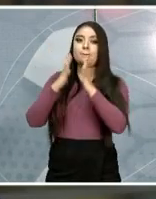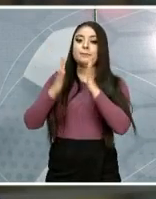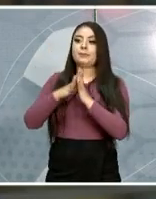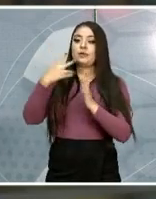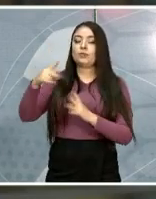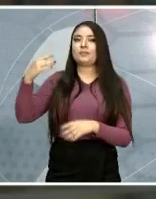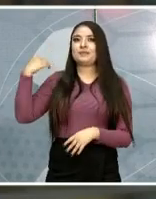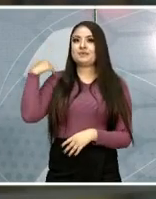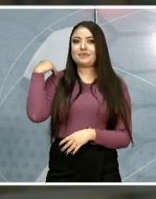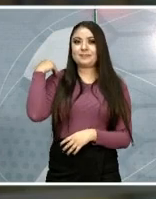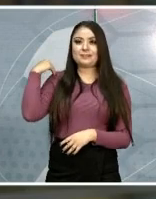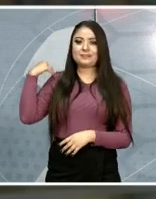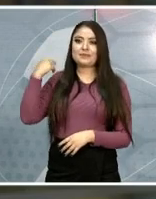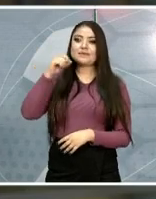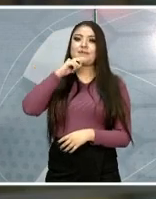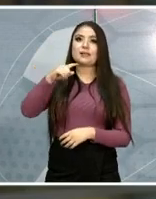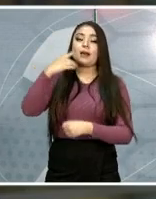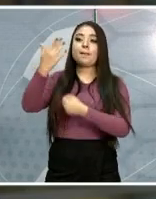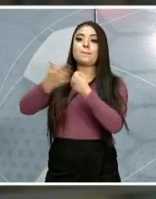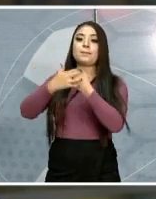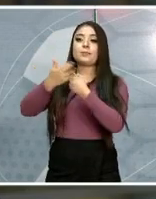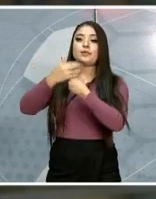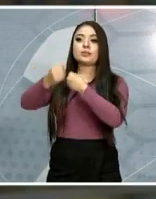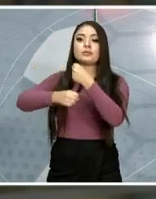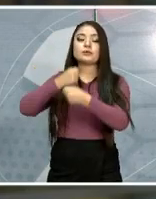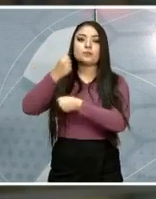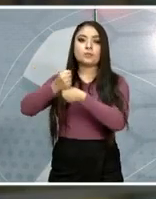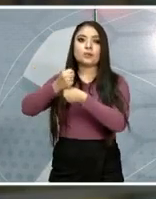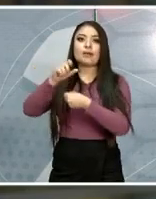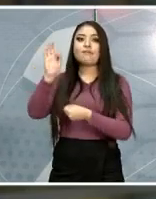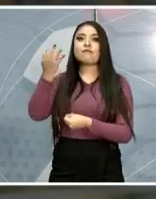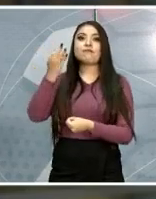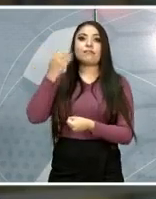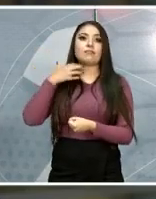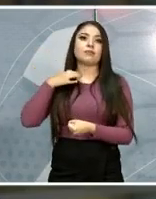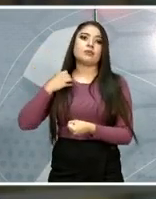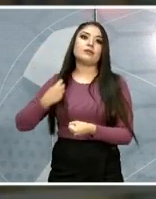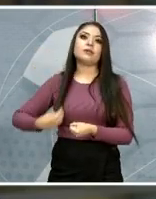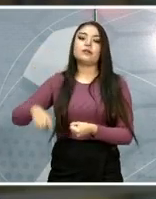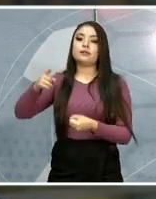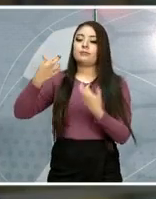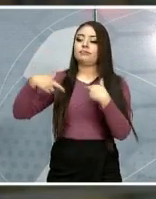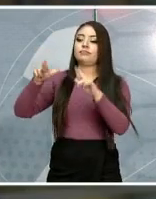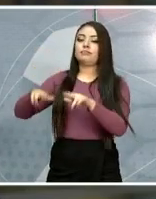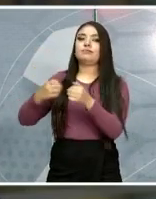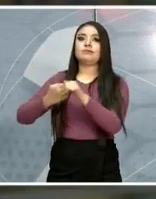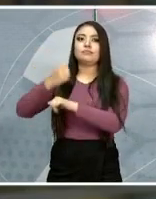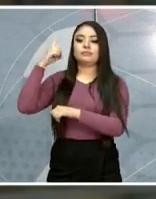año que entra en febrero, y va a representar al Estado de Durango en este certamen de belleza. Gracias.